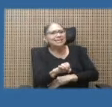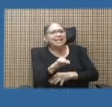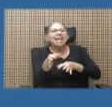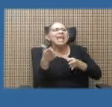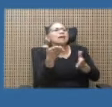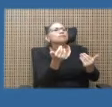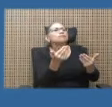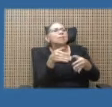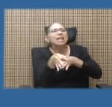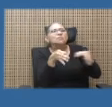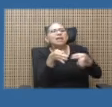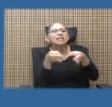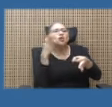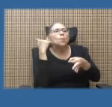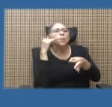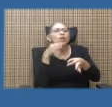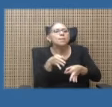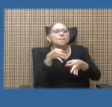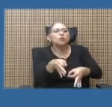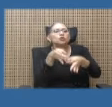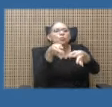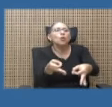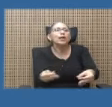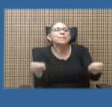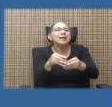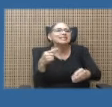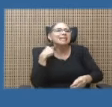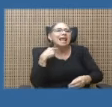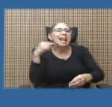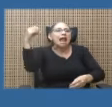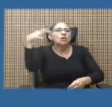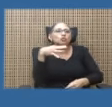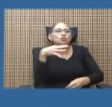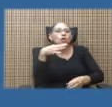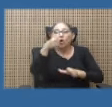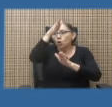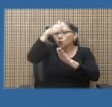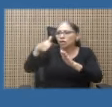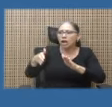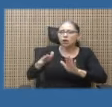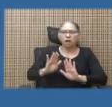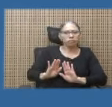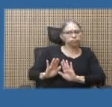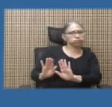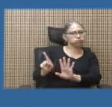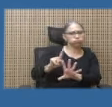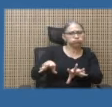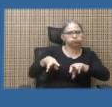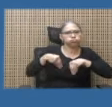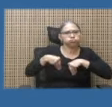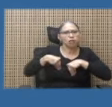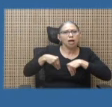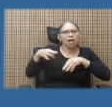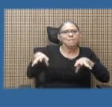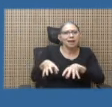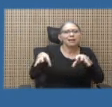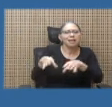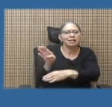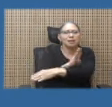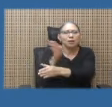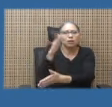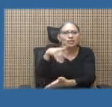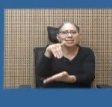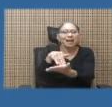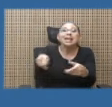por qué pospone el alce en la luz. Contraloría reprueba prácticas del Banco Central, incluyendo declaratorias de